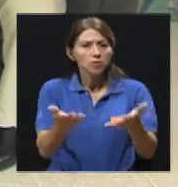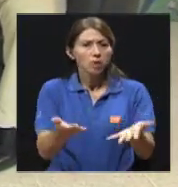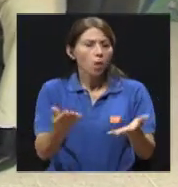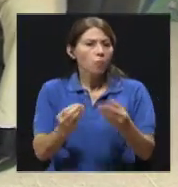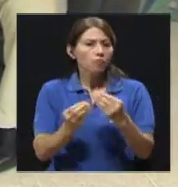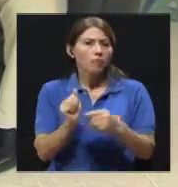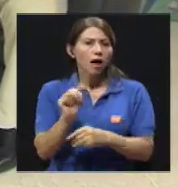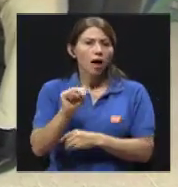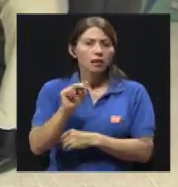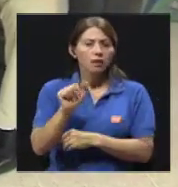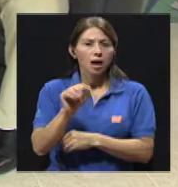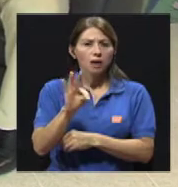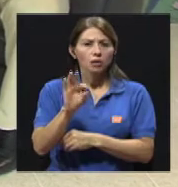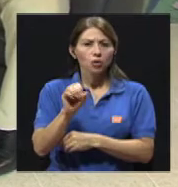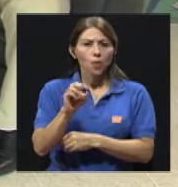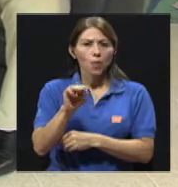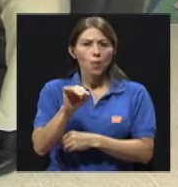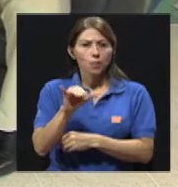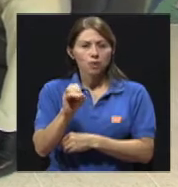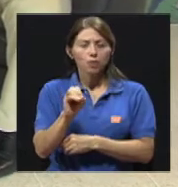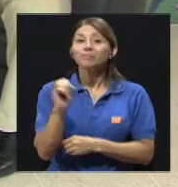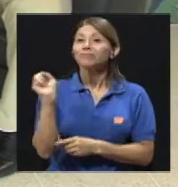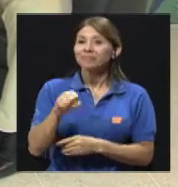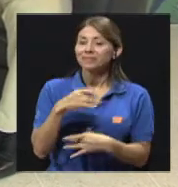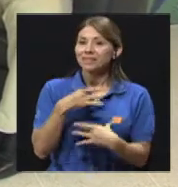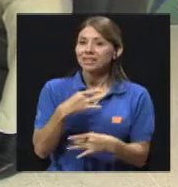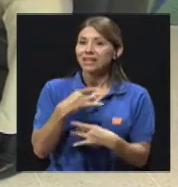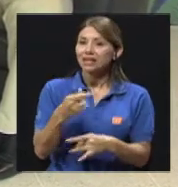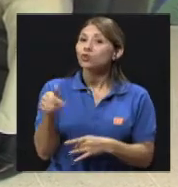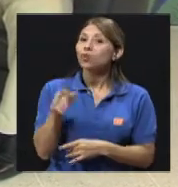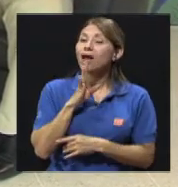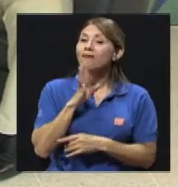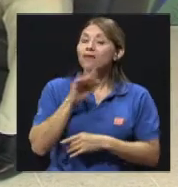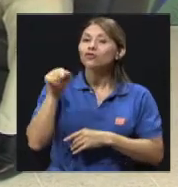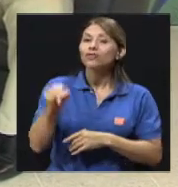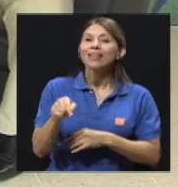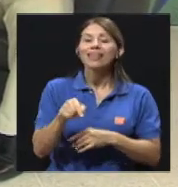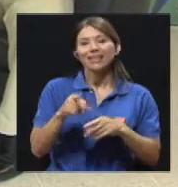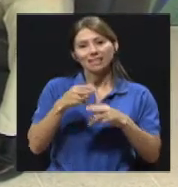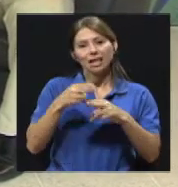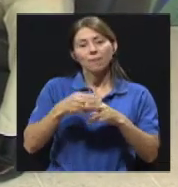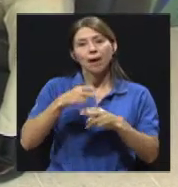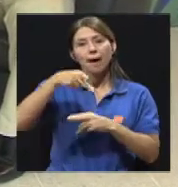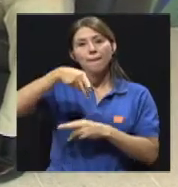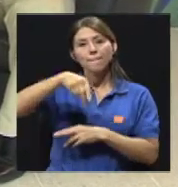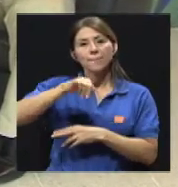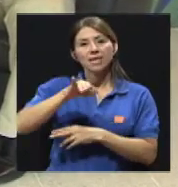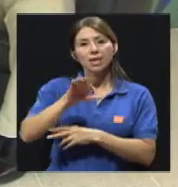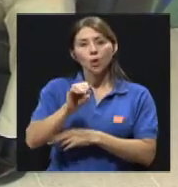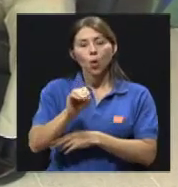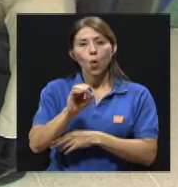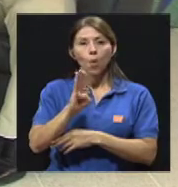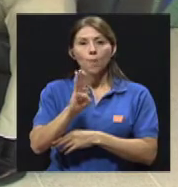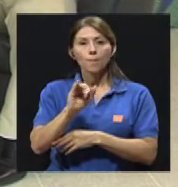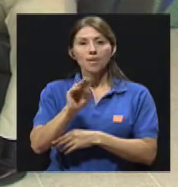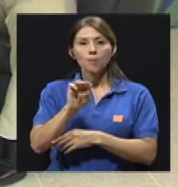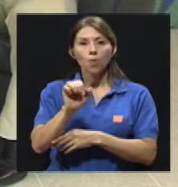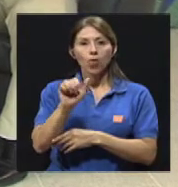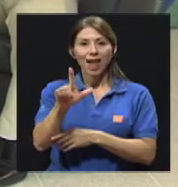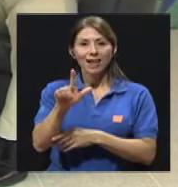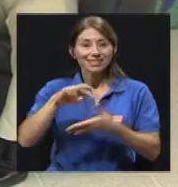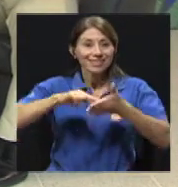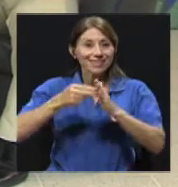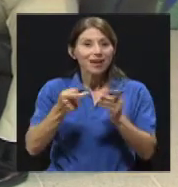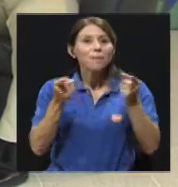Sí, muy interesante la pregunta porque cuando yo le hablaba de un pico bimodal de incidencia, resulta que hay otro